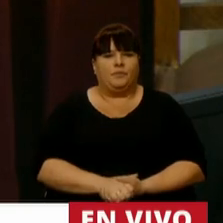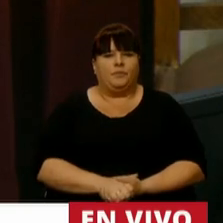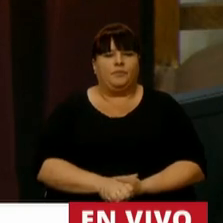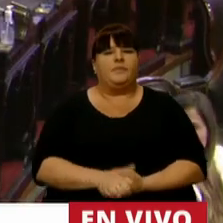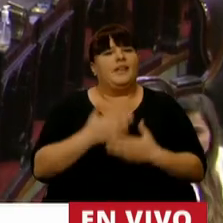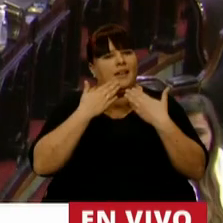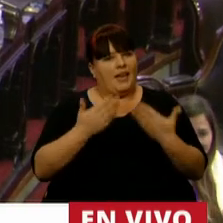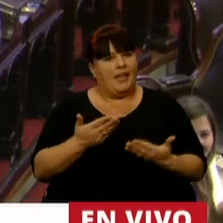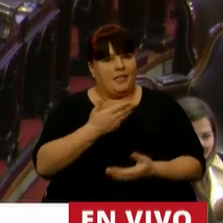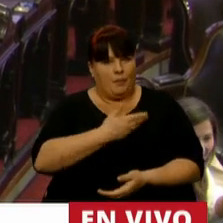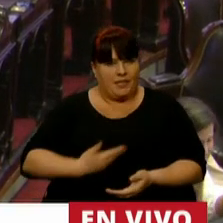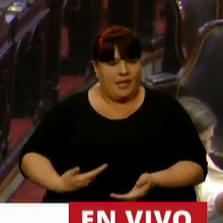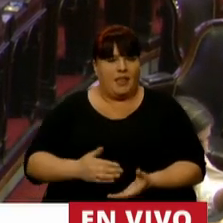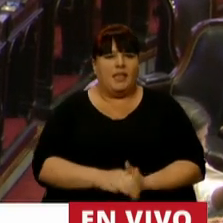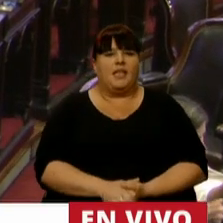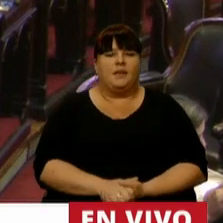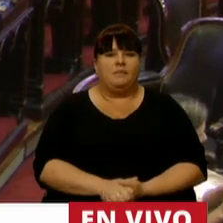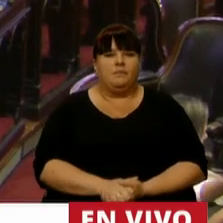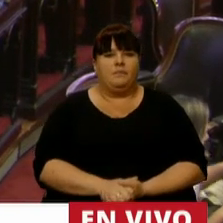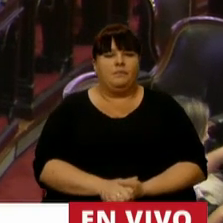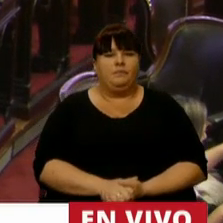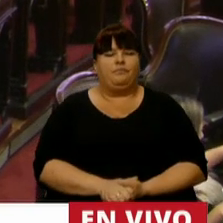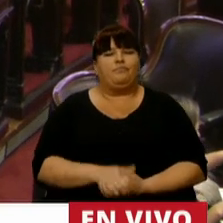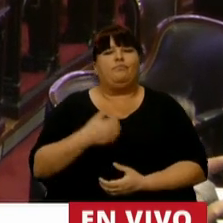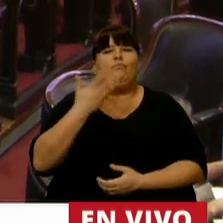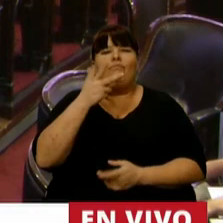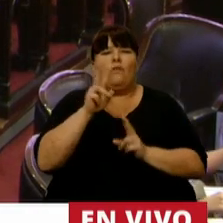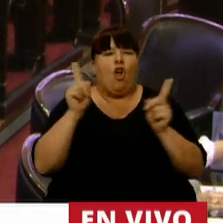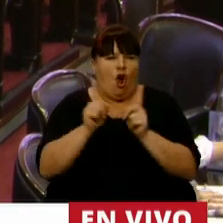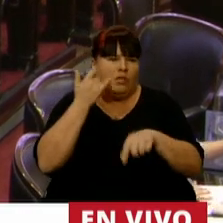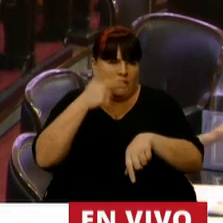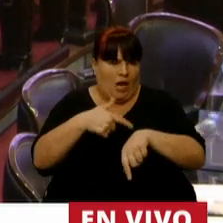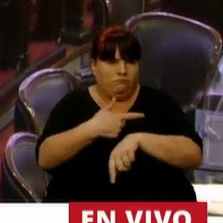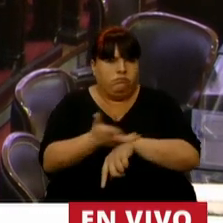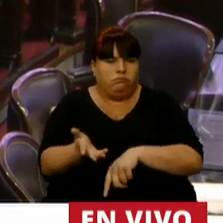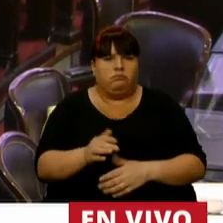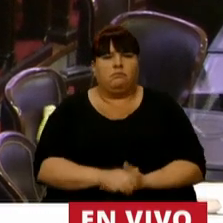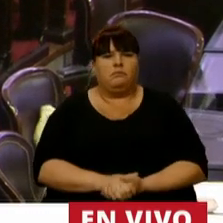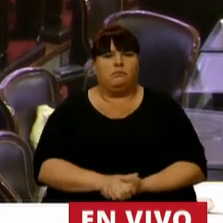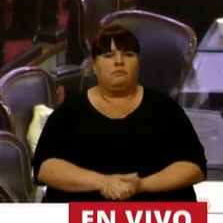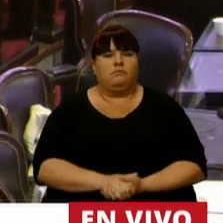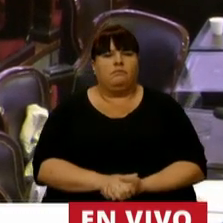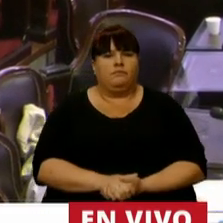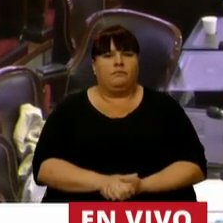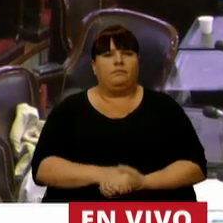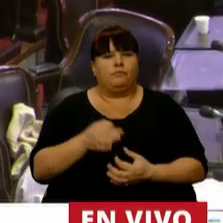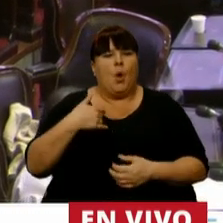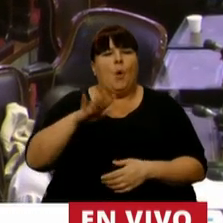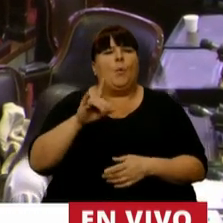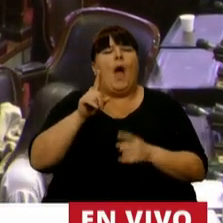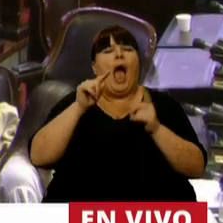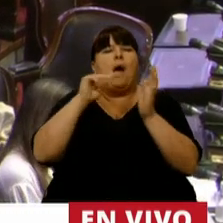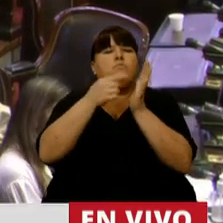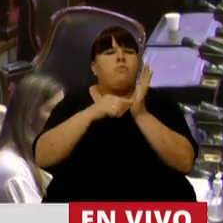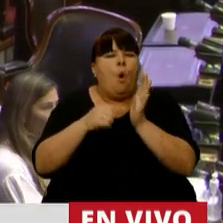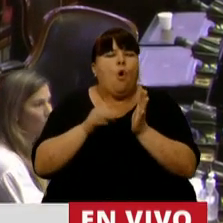Gracias, señor Presidente. Voy a tratar de ser breve porque ya es tarde. De hecho, voy a omitir